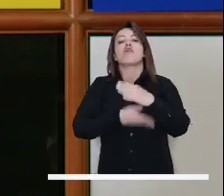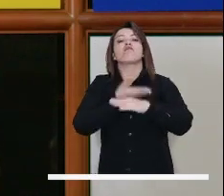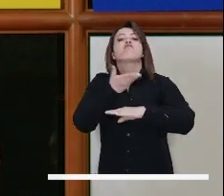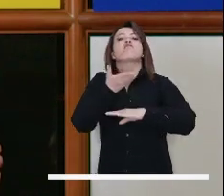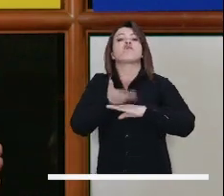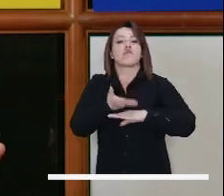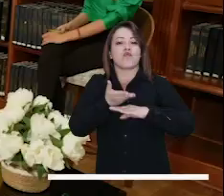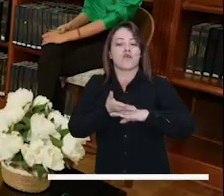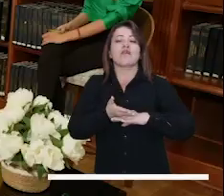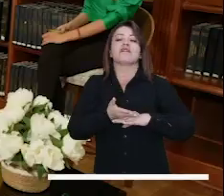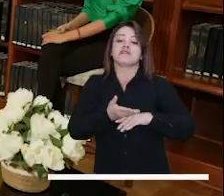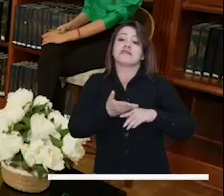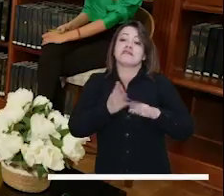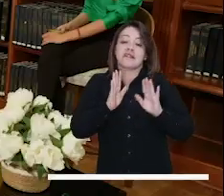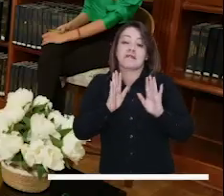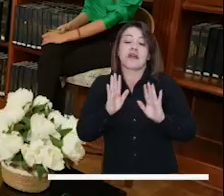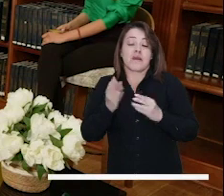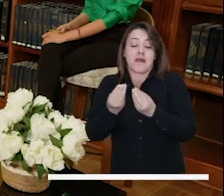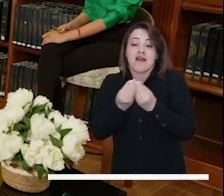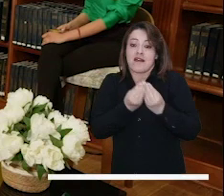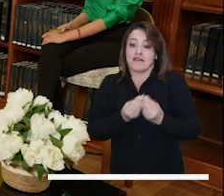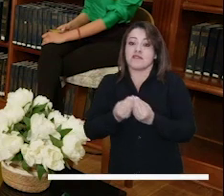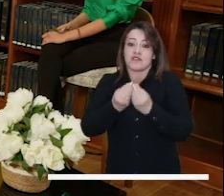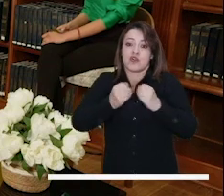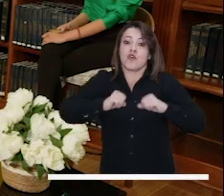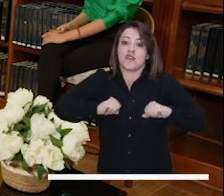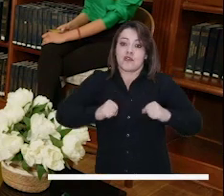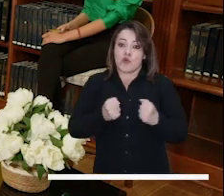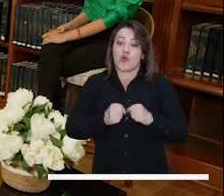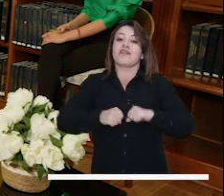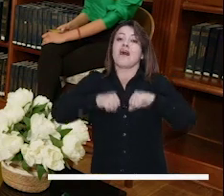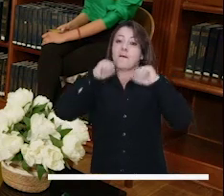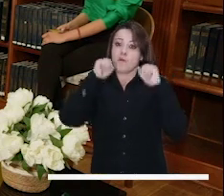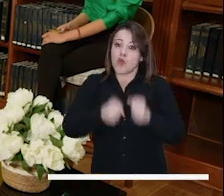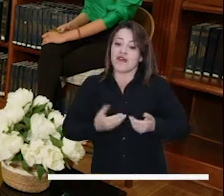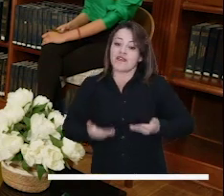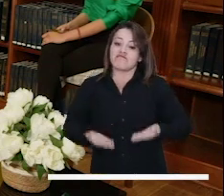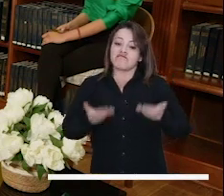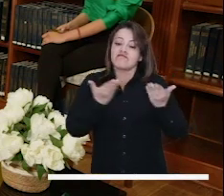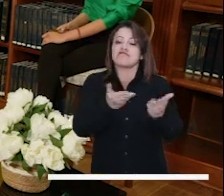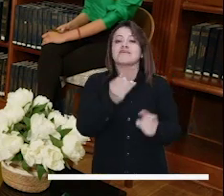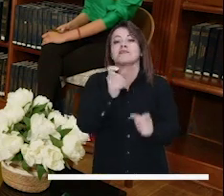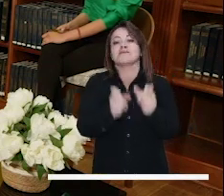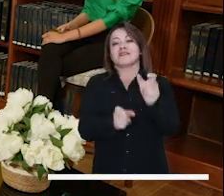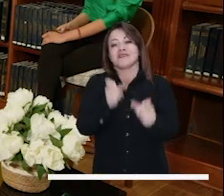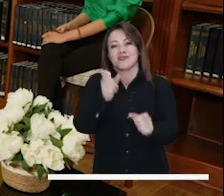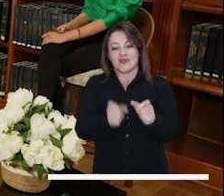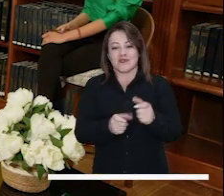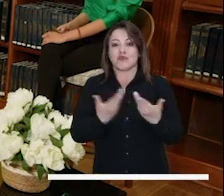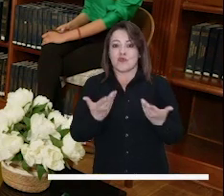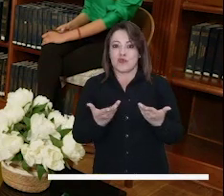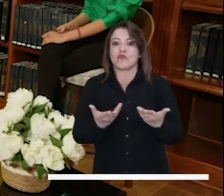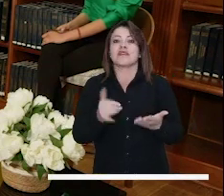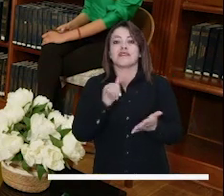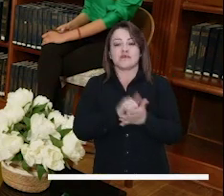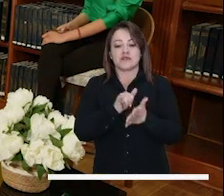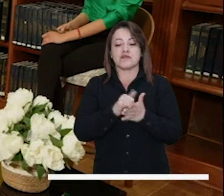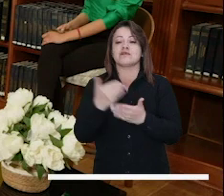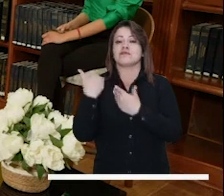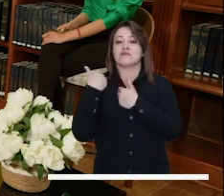propósito que, en el caso del Consejo de Bogotá, le pueda ofrecer a la gente, que lo pueda